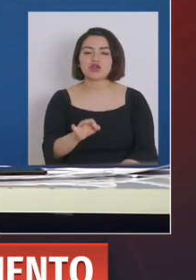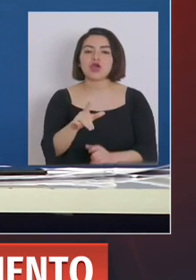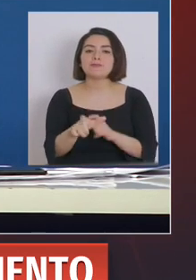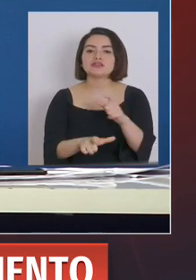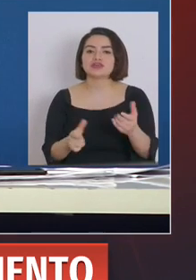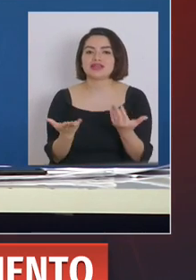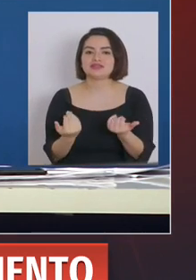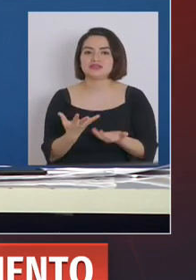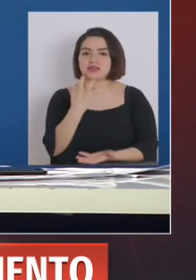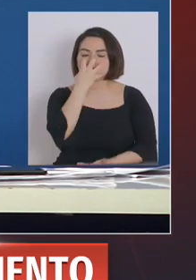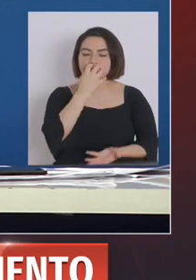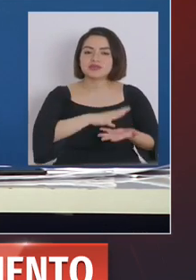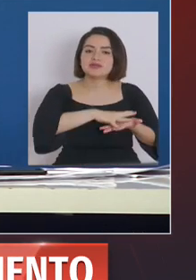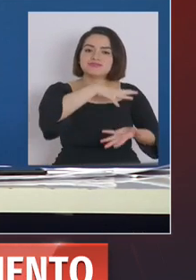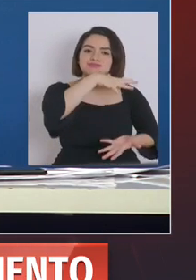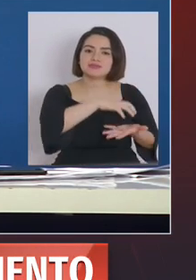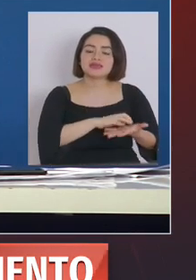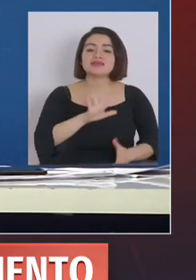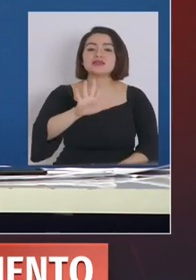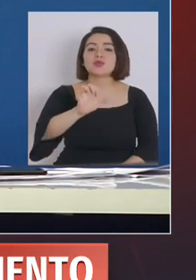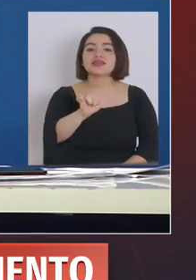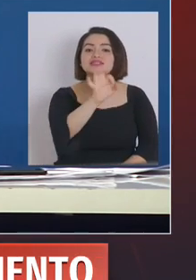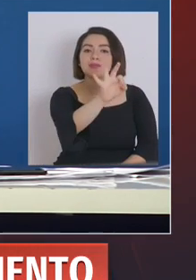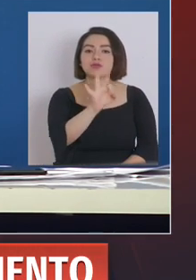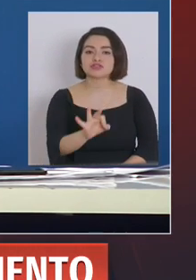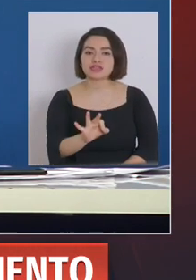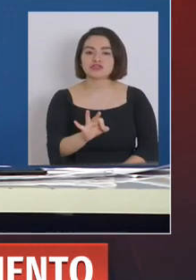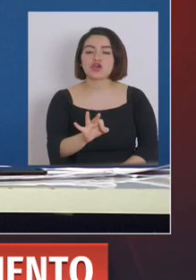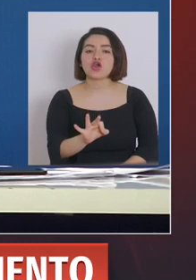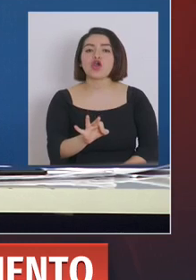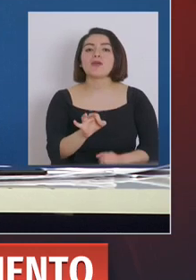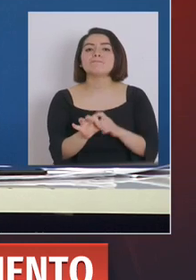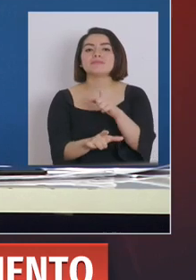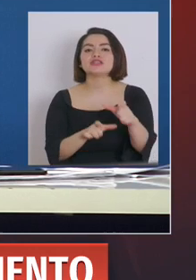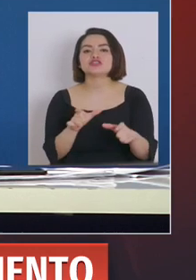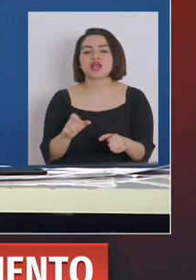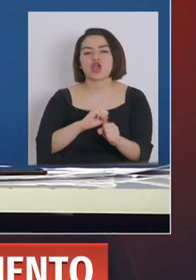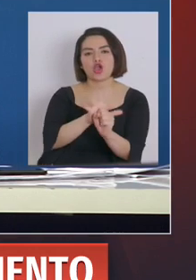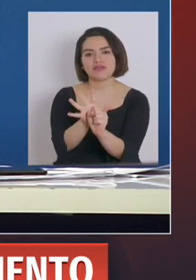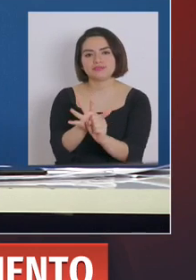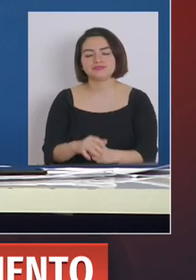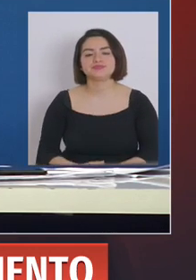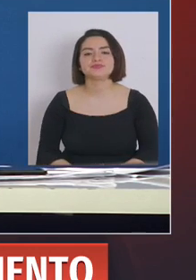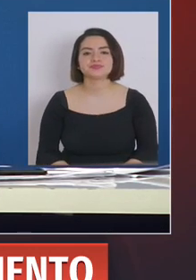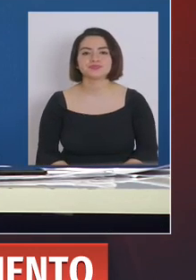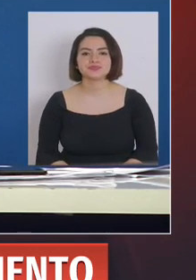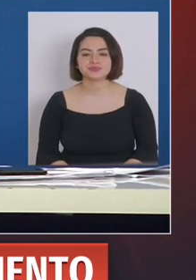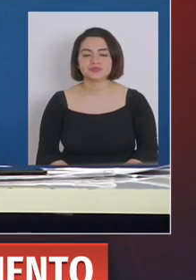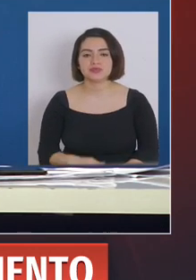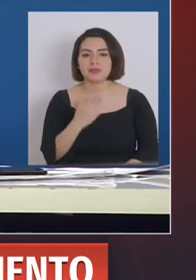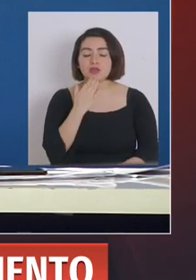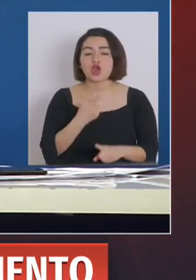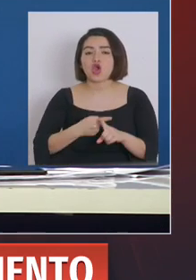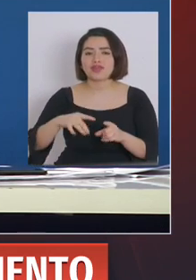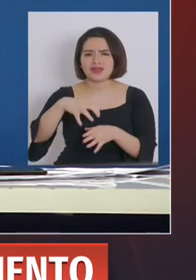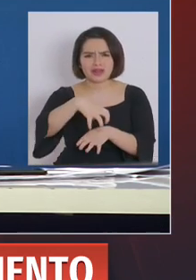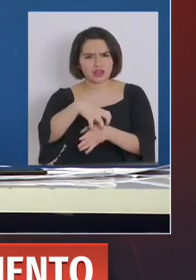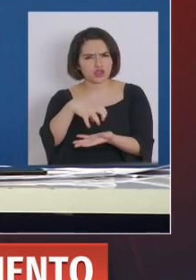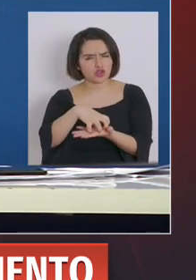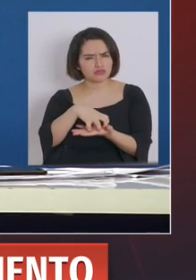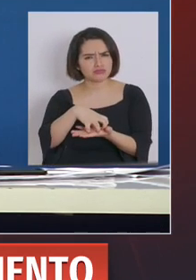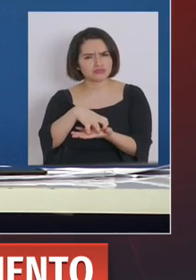mecánica y 56% de pacientes COVID. Y nombró otra región más